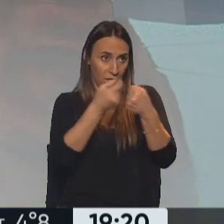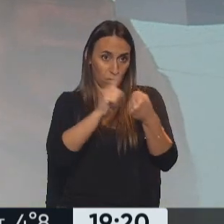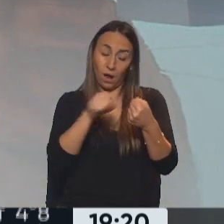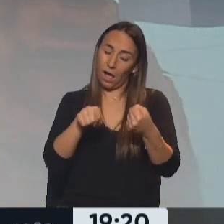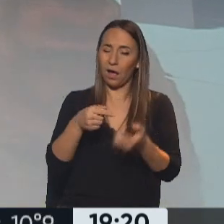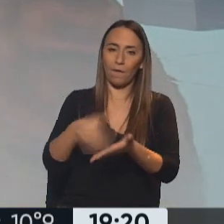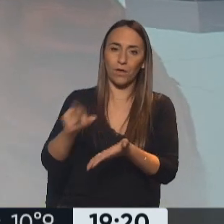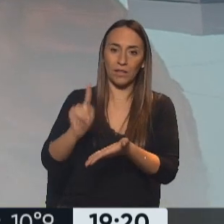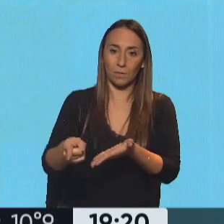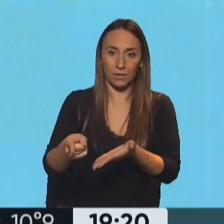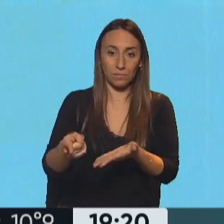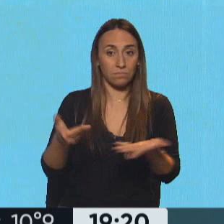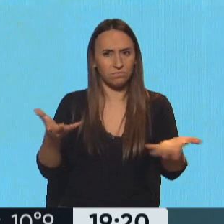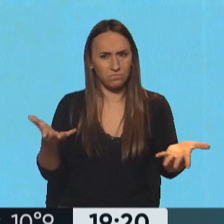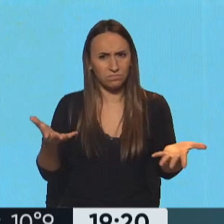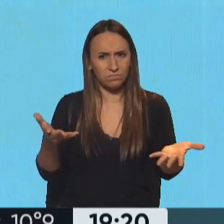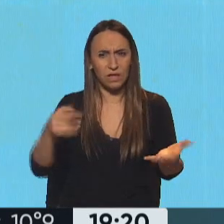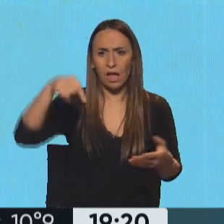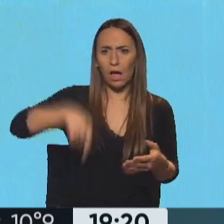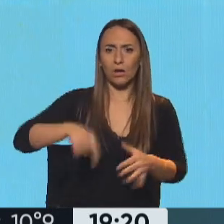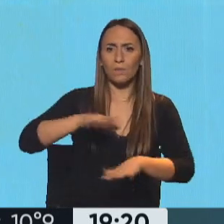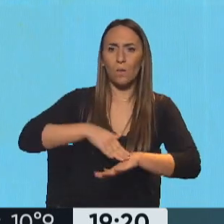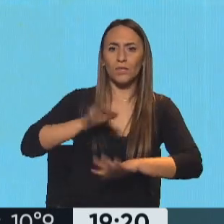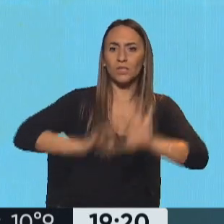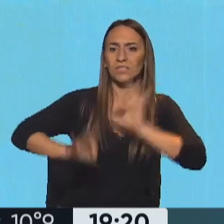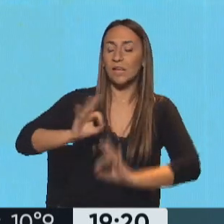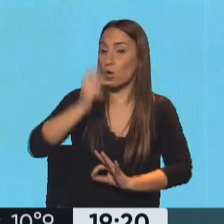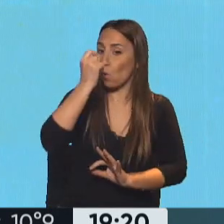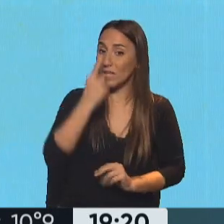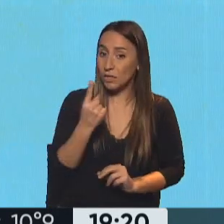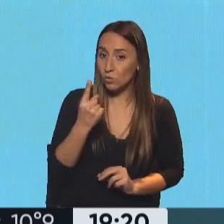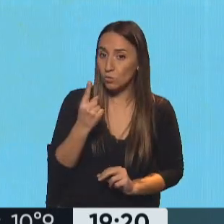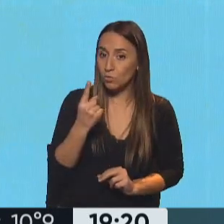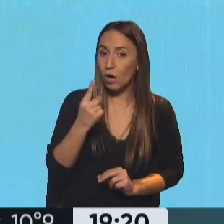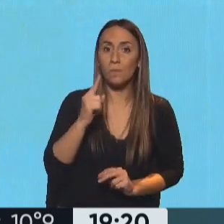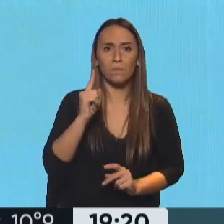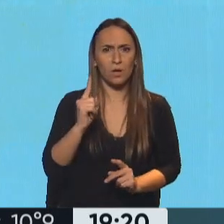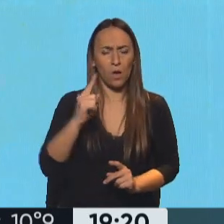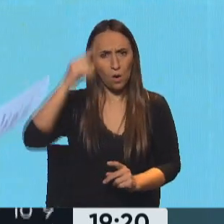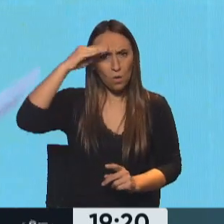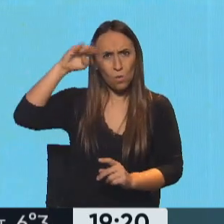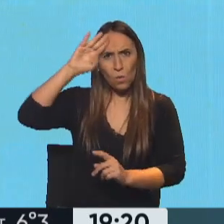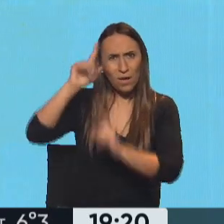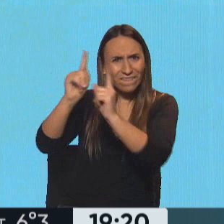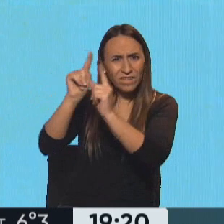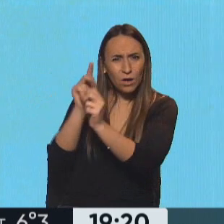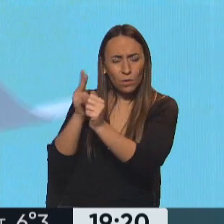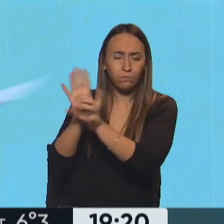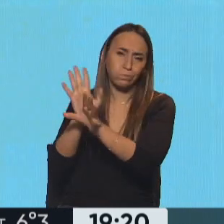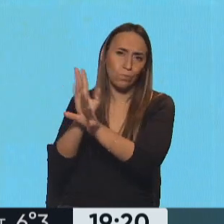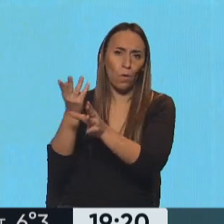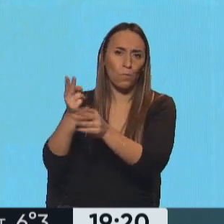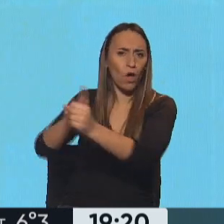Ustedes pueden entender que en el siglo XXI Cuba siga bloqueada, Cuba siga